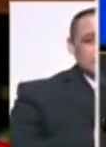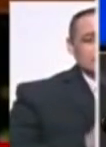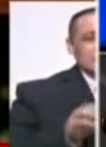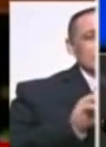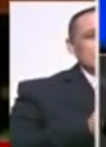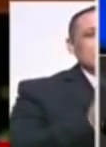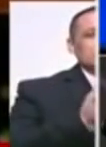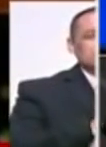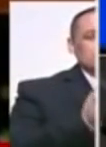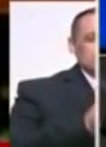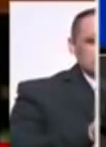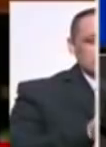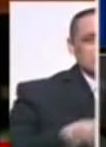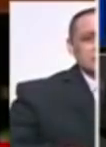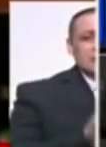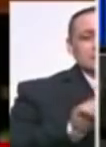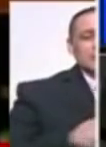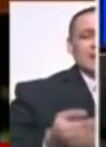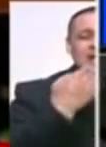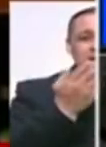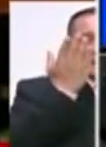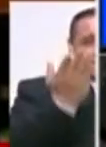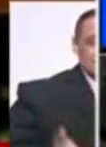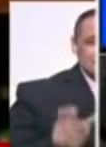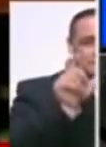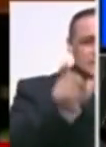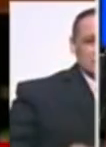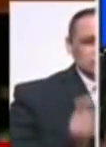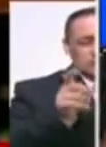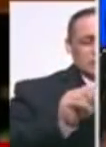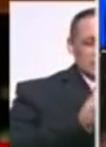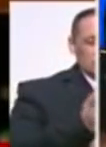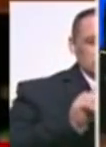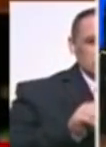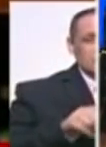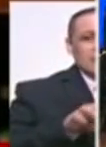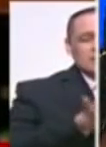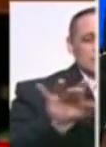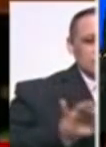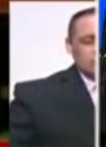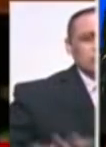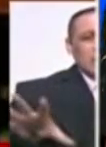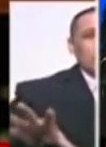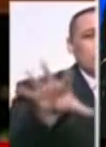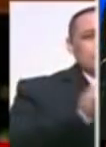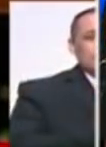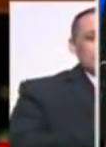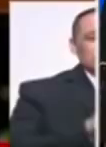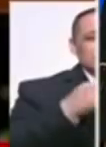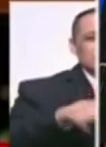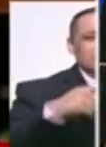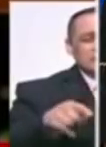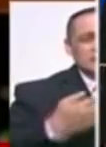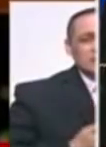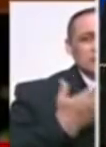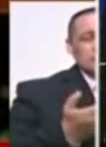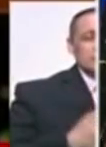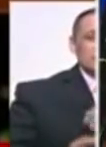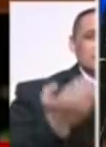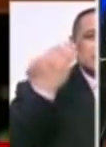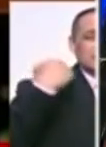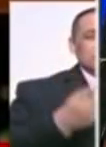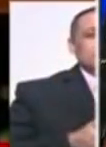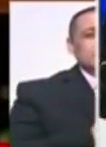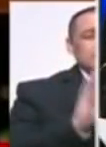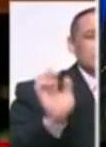especie de esperanza para el país, porque si un poder del Estado se pervierte, como ha sido el gobierno de Pedro Castillo, nombrando impresentables,